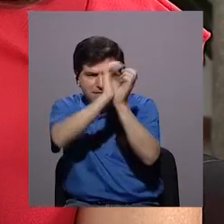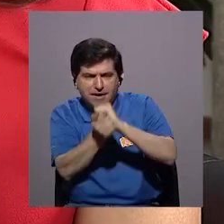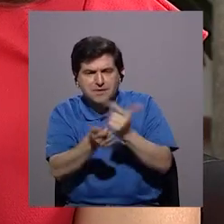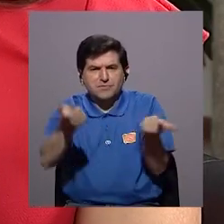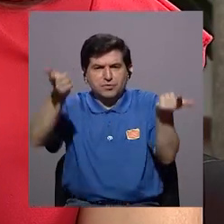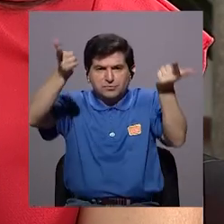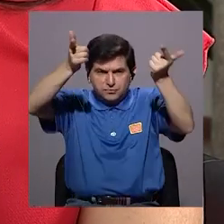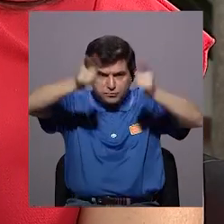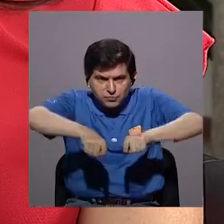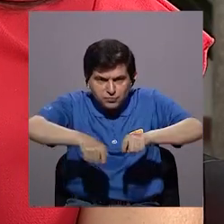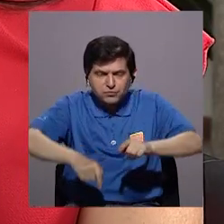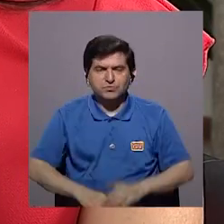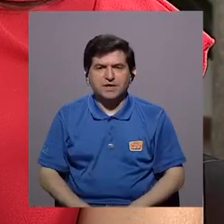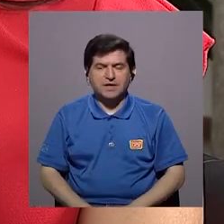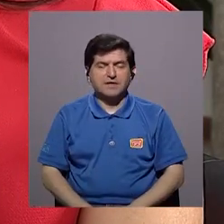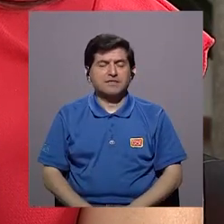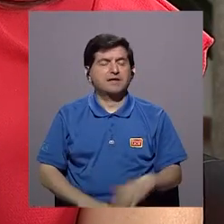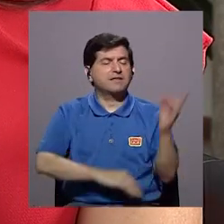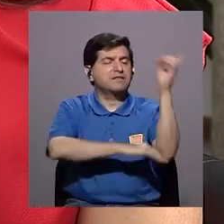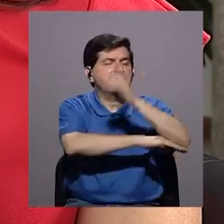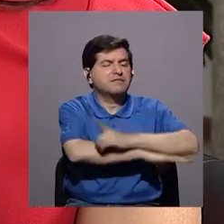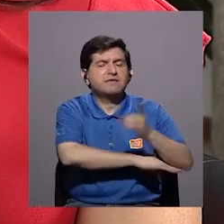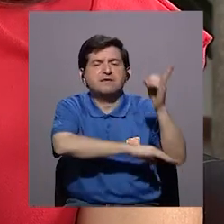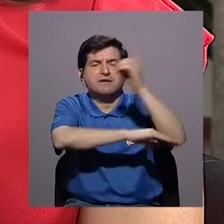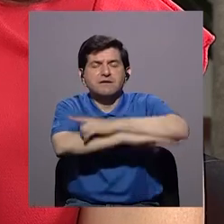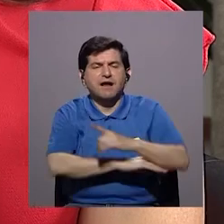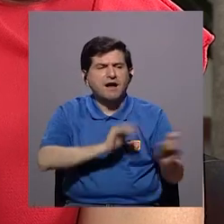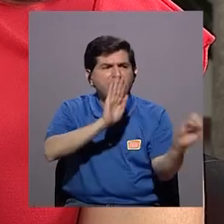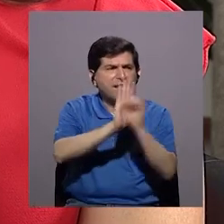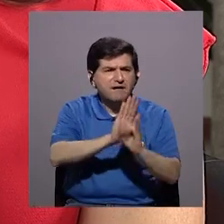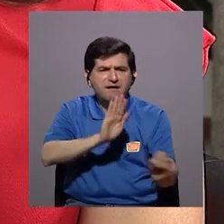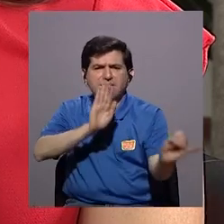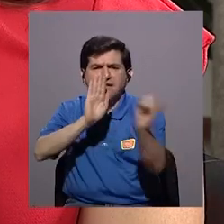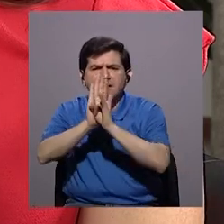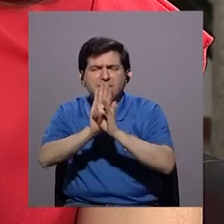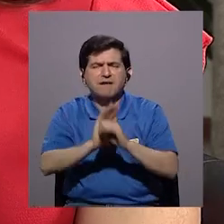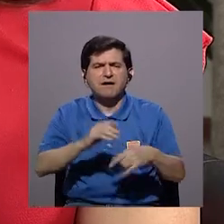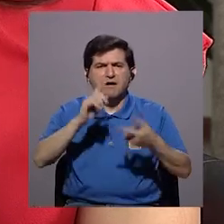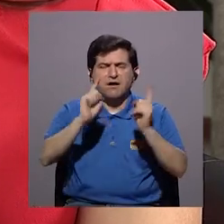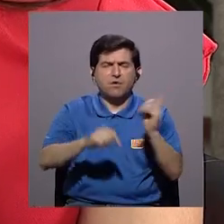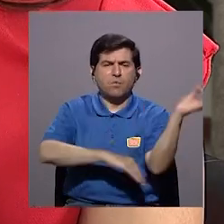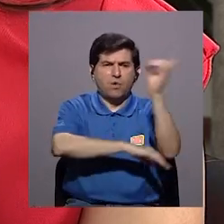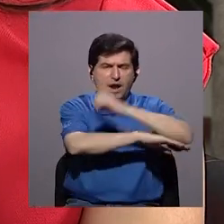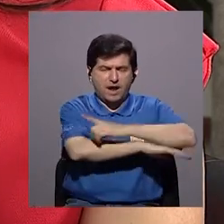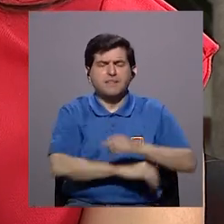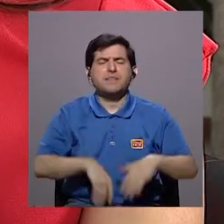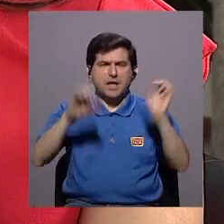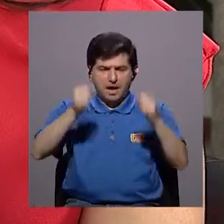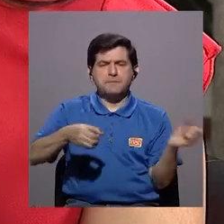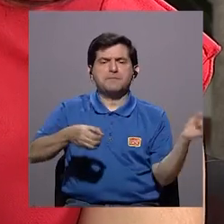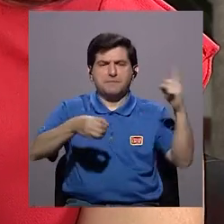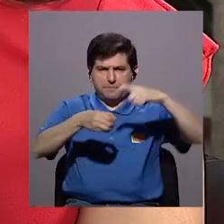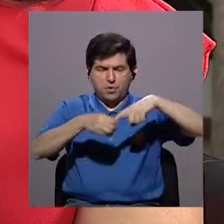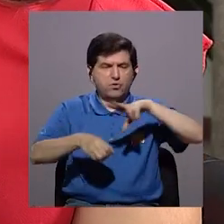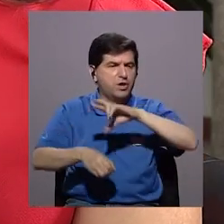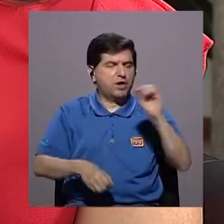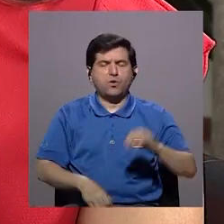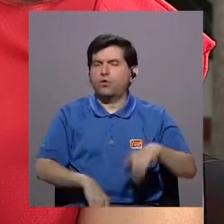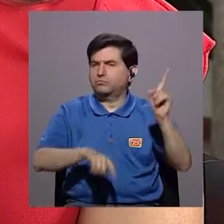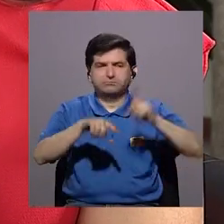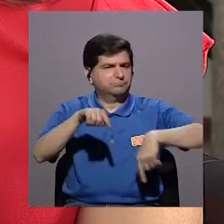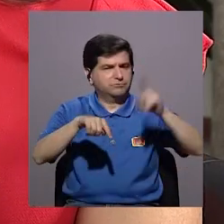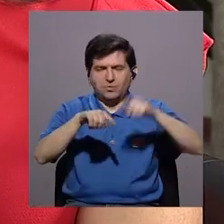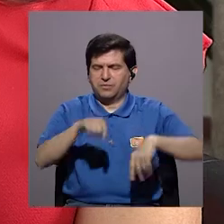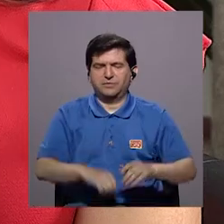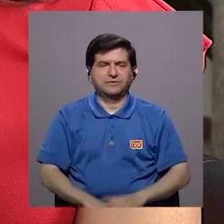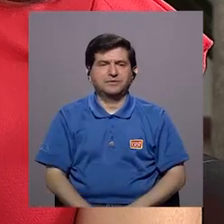se van dando a través de los días, vamos identificando cuáles son nuestros días fértiles y cuáles son nuestros días